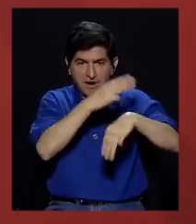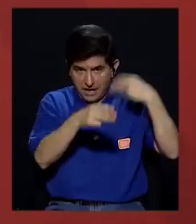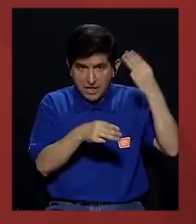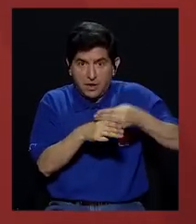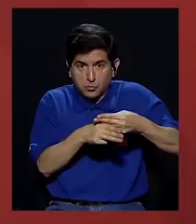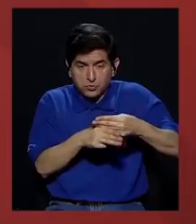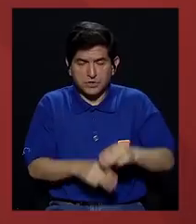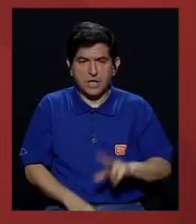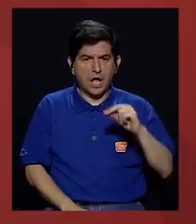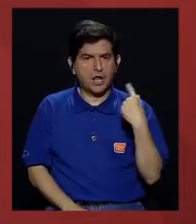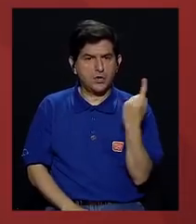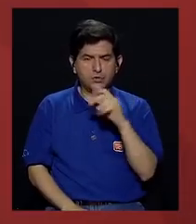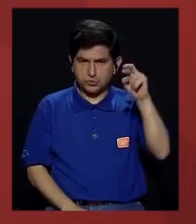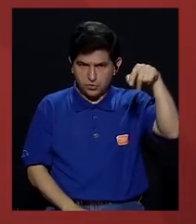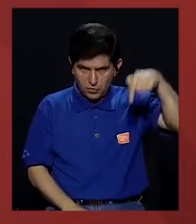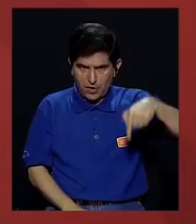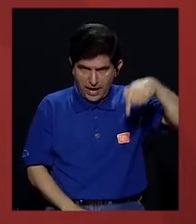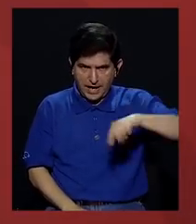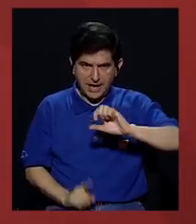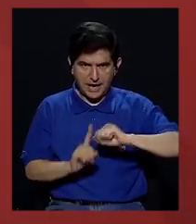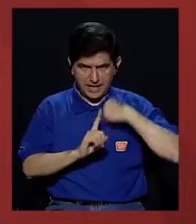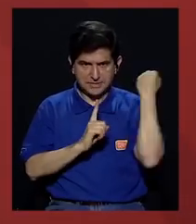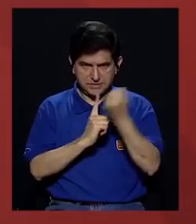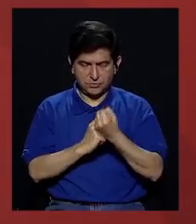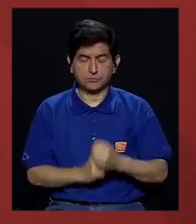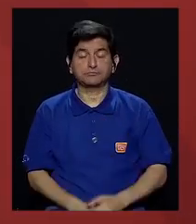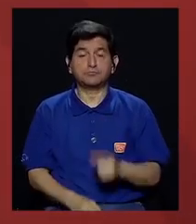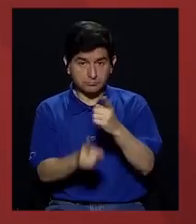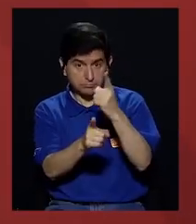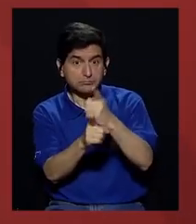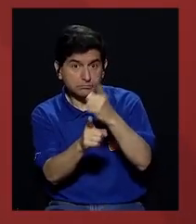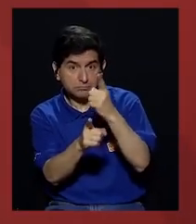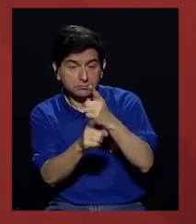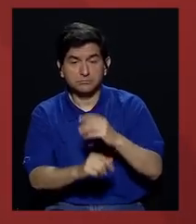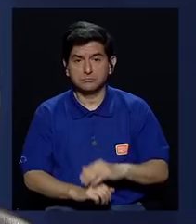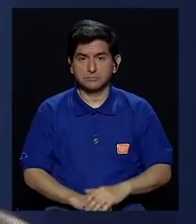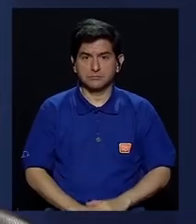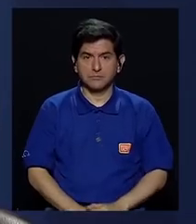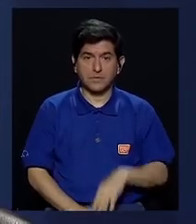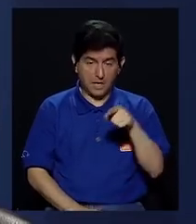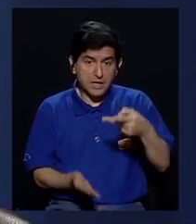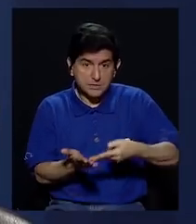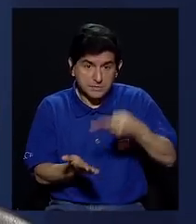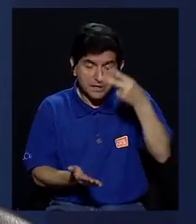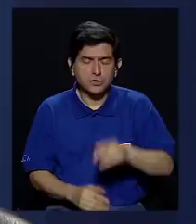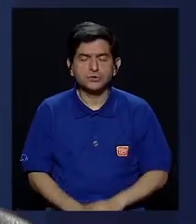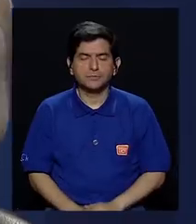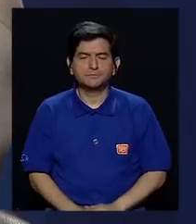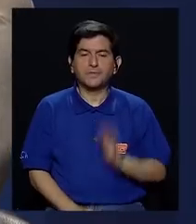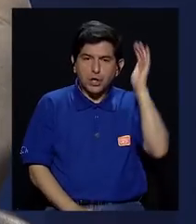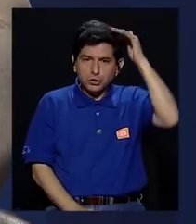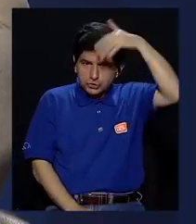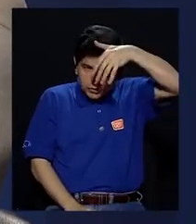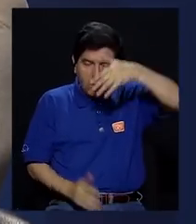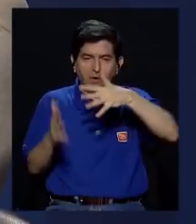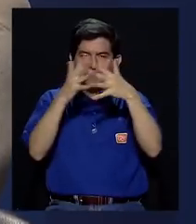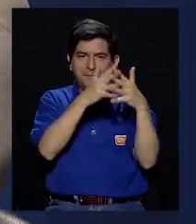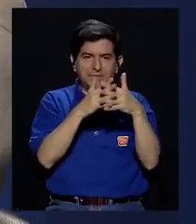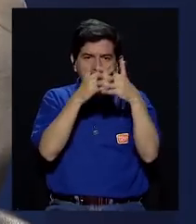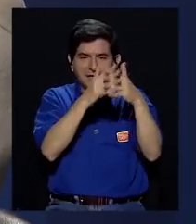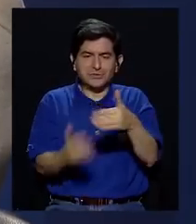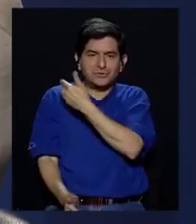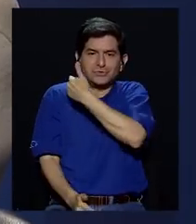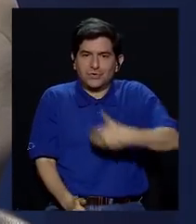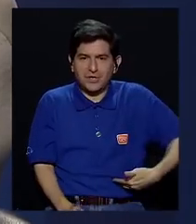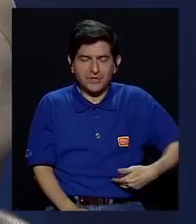mundial. Sí. No es algo que pasa solamente acá. No, no es algo que Y es muy valioso ese aporte que ha dado usted en esa situación. Trump es presidente de los